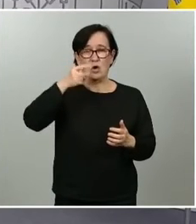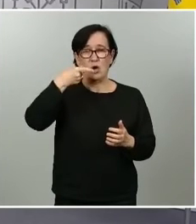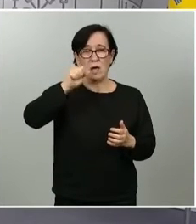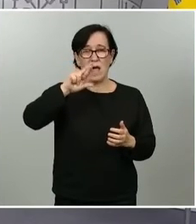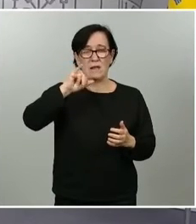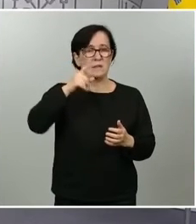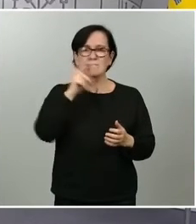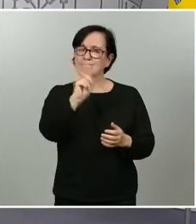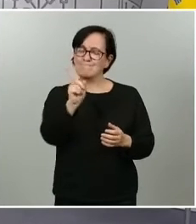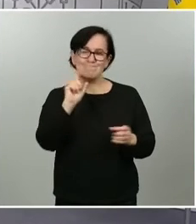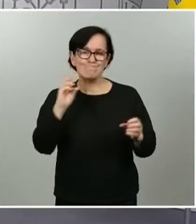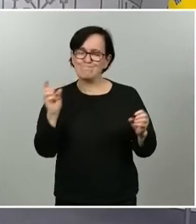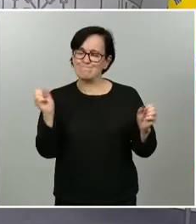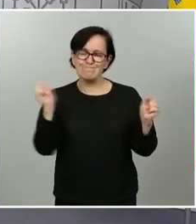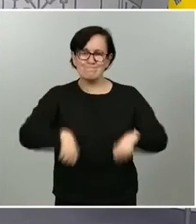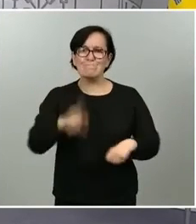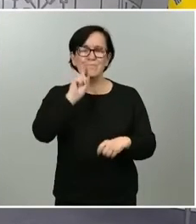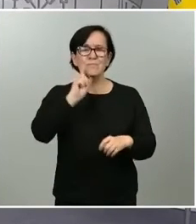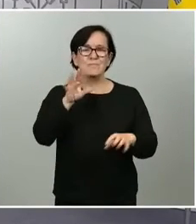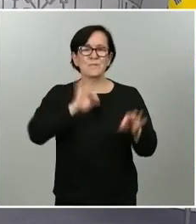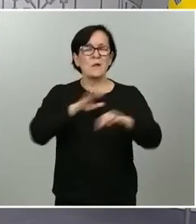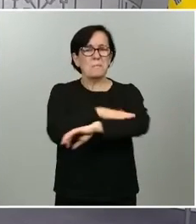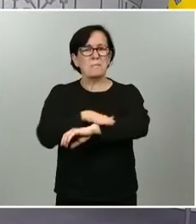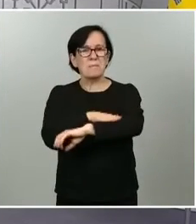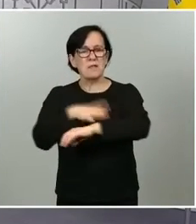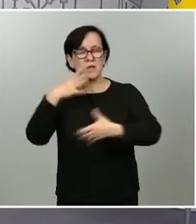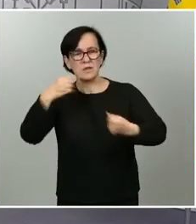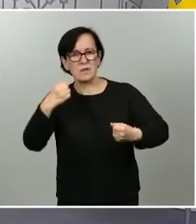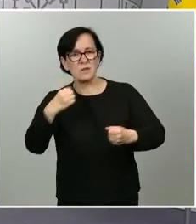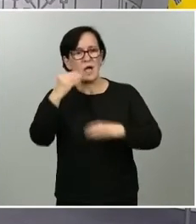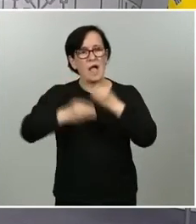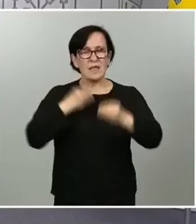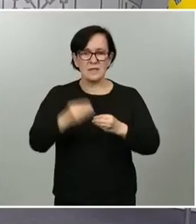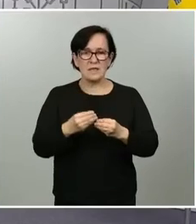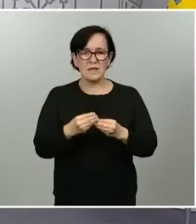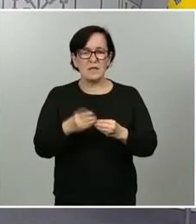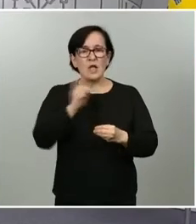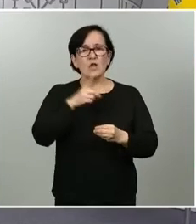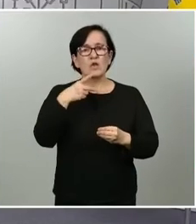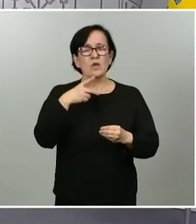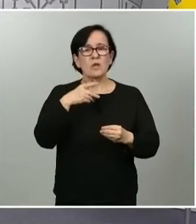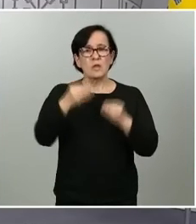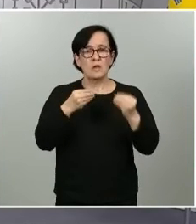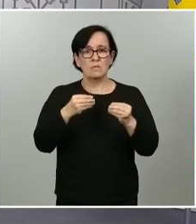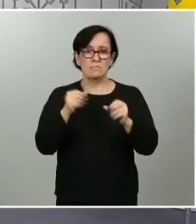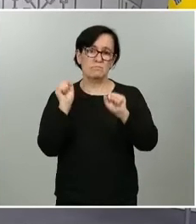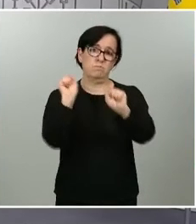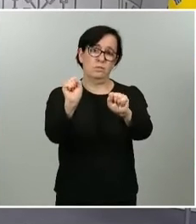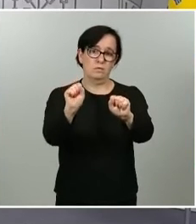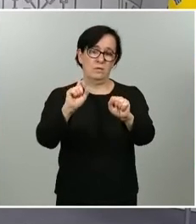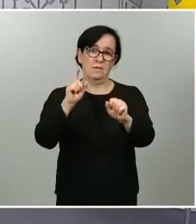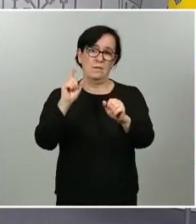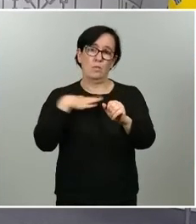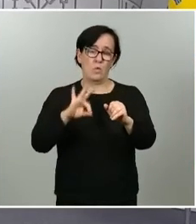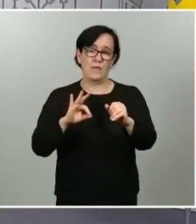está muy de acuerdo con la decisión que el Ministerio de Sanidad ha tomado al no dejarlos pasar de fase ¿está de